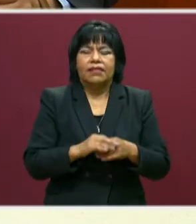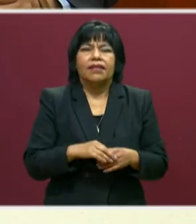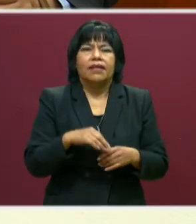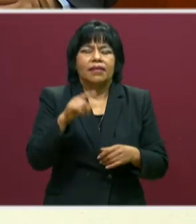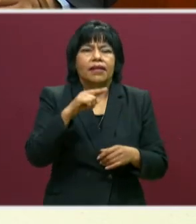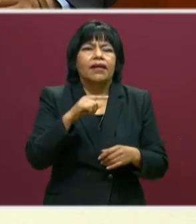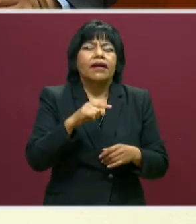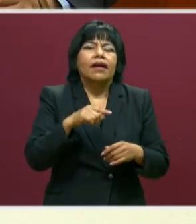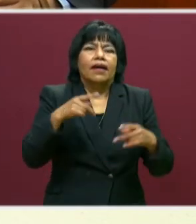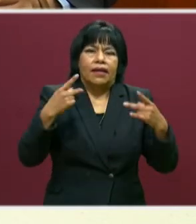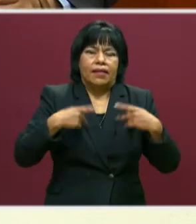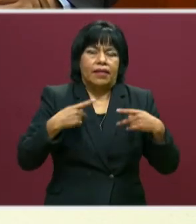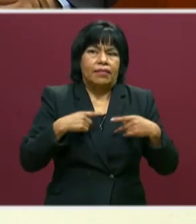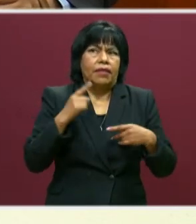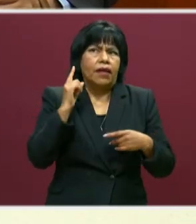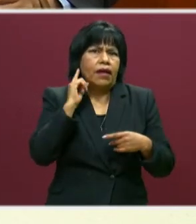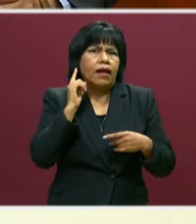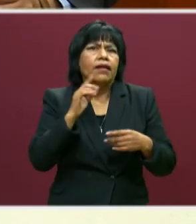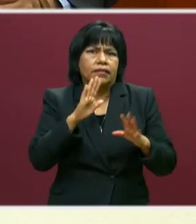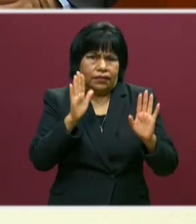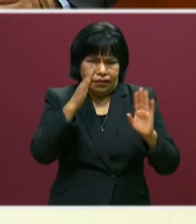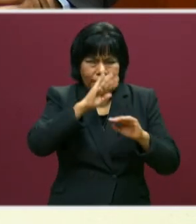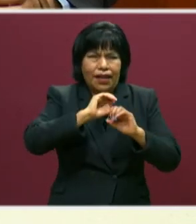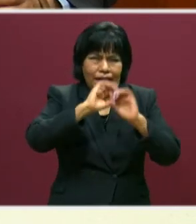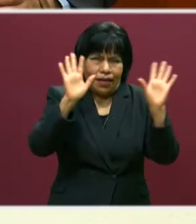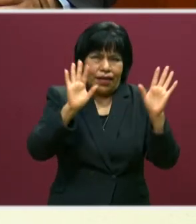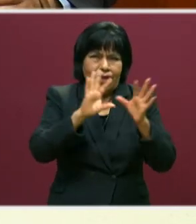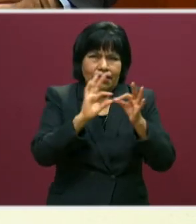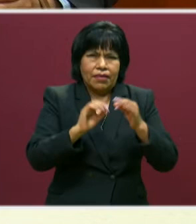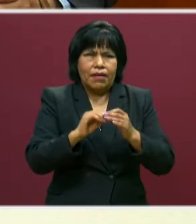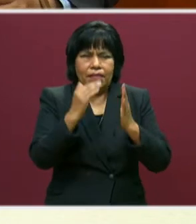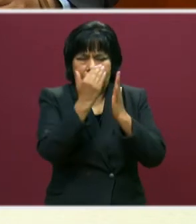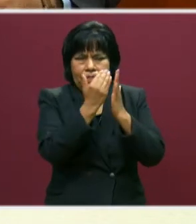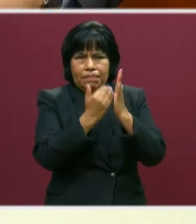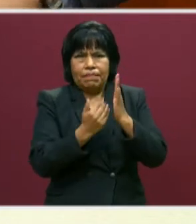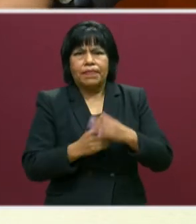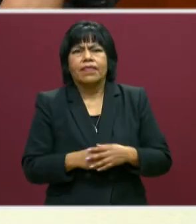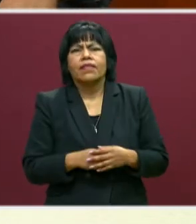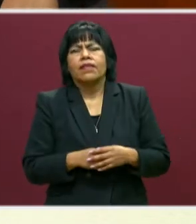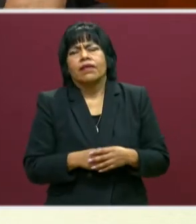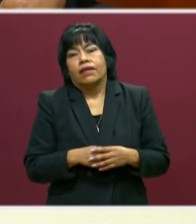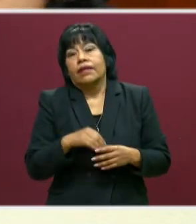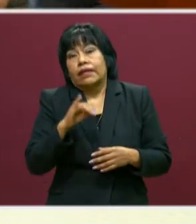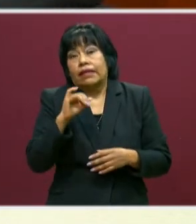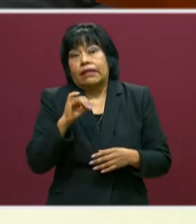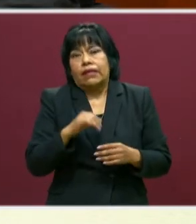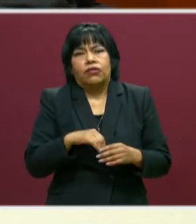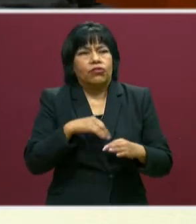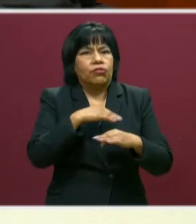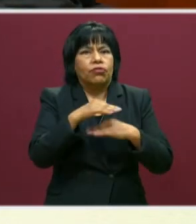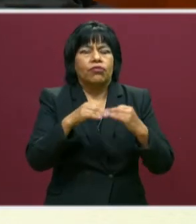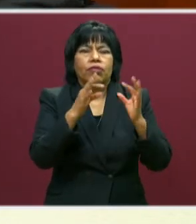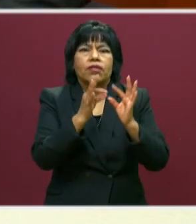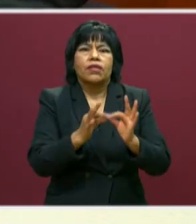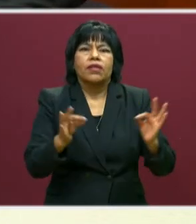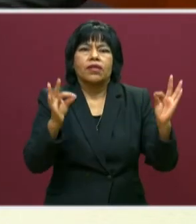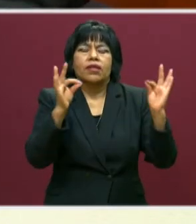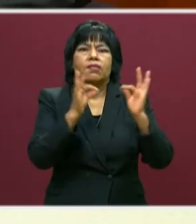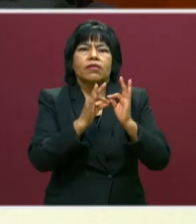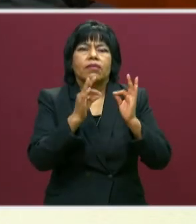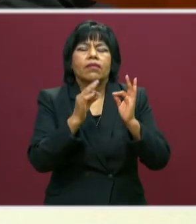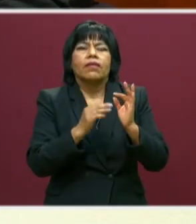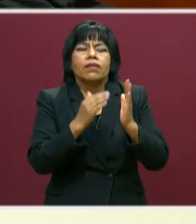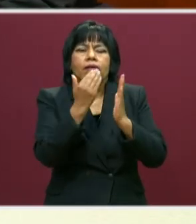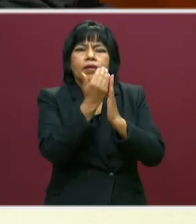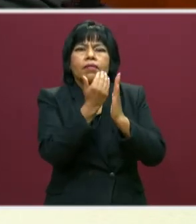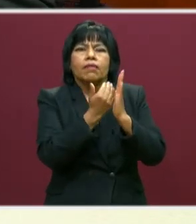que nos estén escuchando. Sin embargo, tampoco hay que perder de vista los principios pedagógicos. Claro, claro. Todos estos. importantes. Todo este